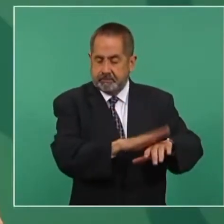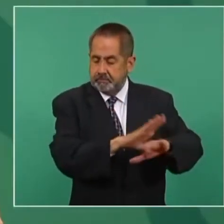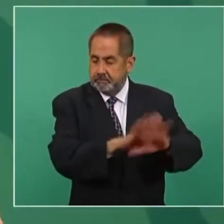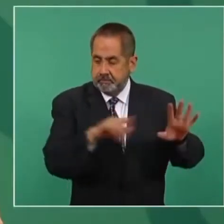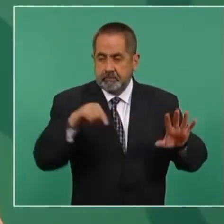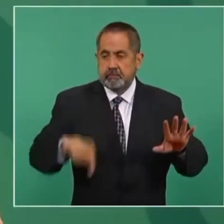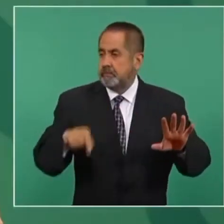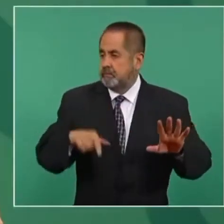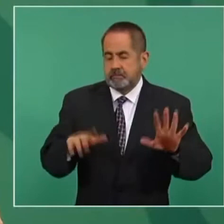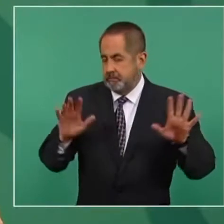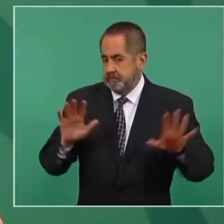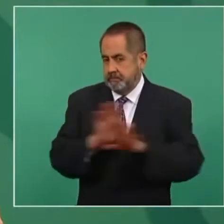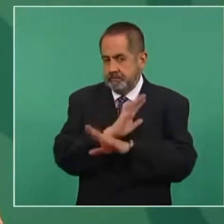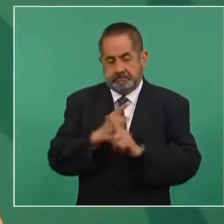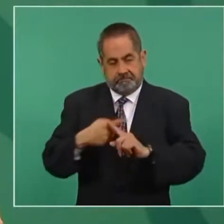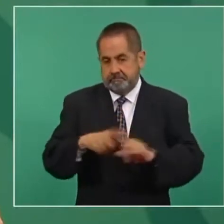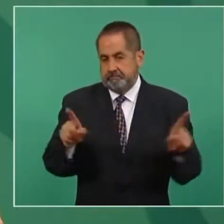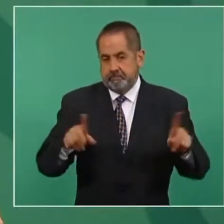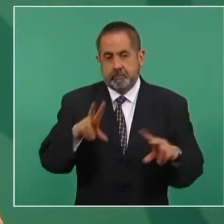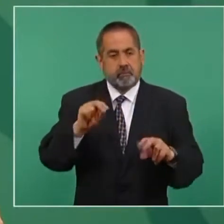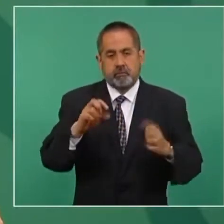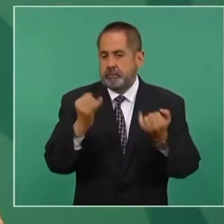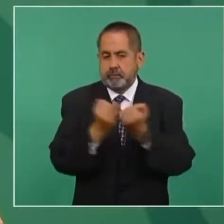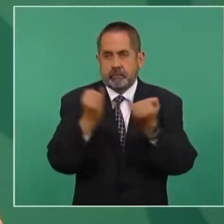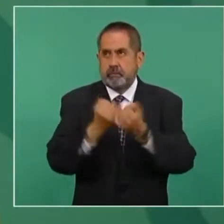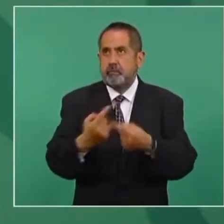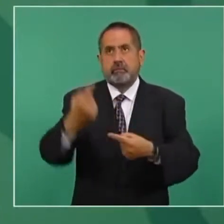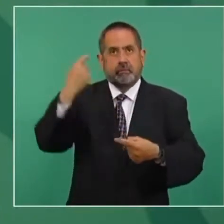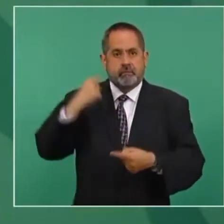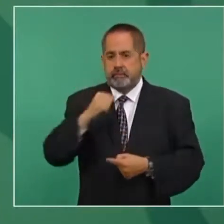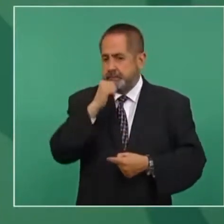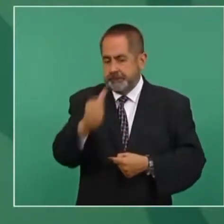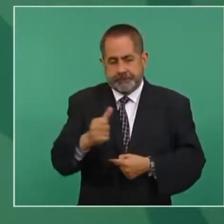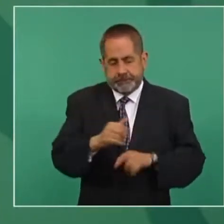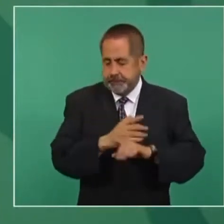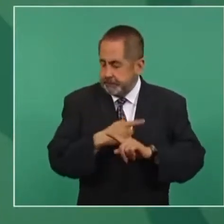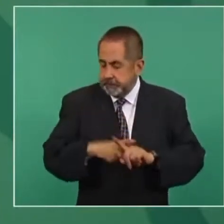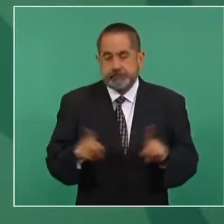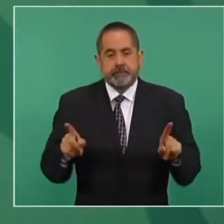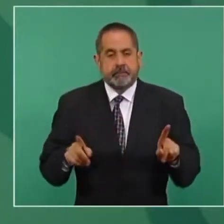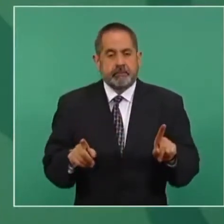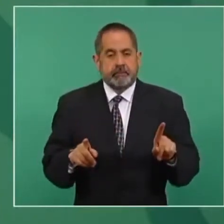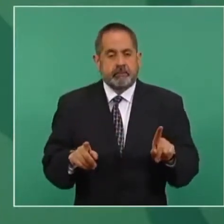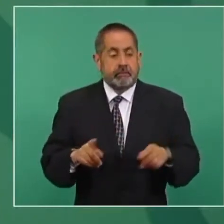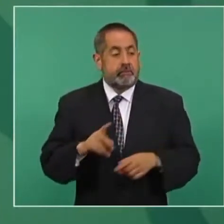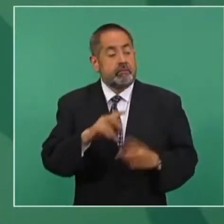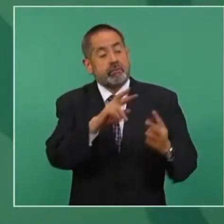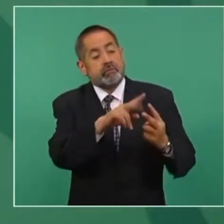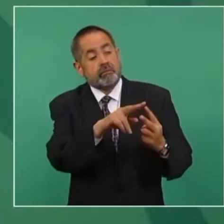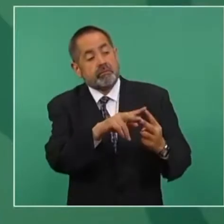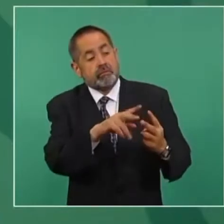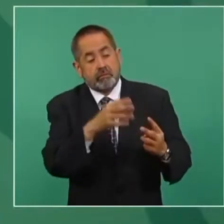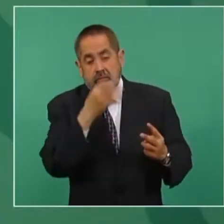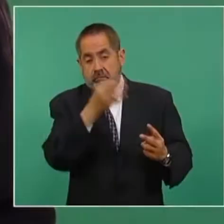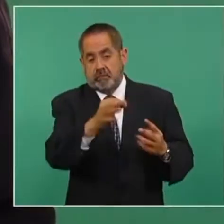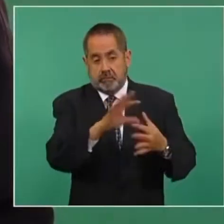hay dos posibilidades. Una,